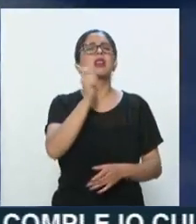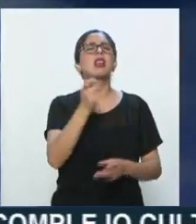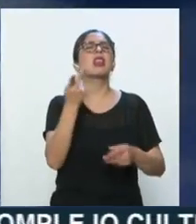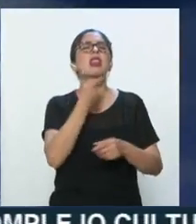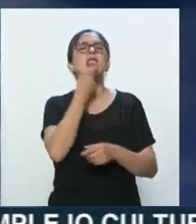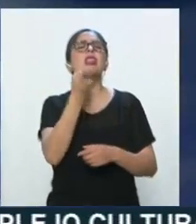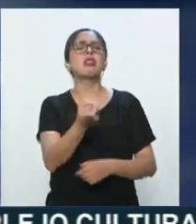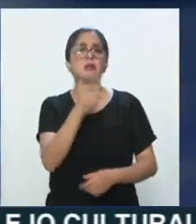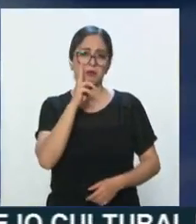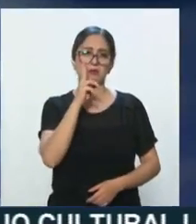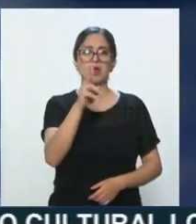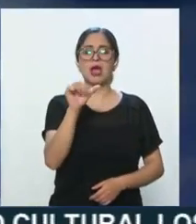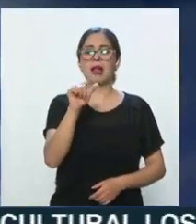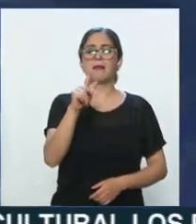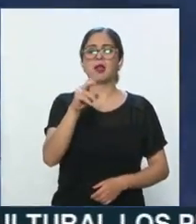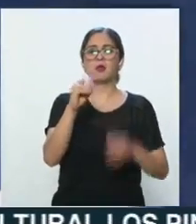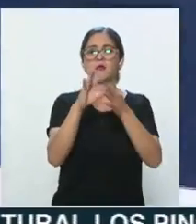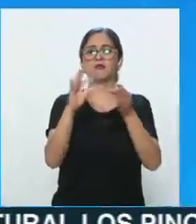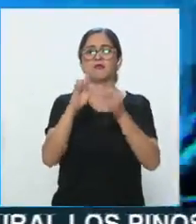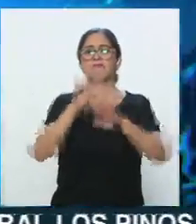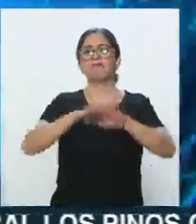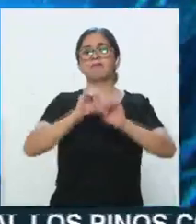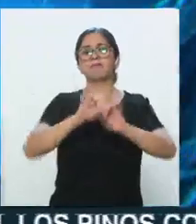Alberto Álvarez nos tiene el reporte completito.